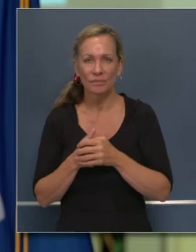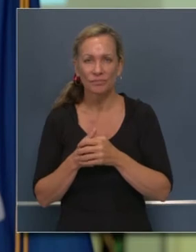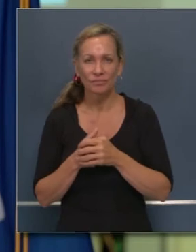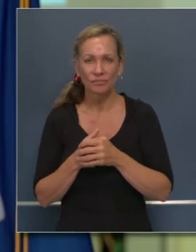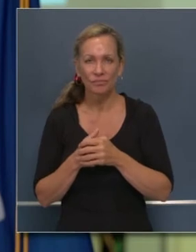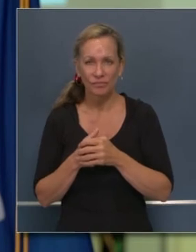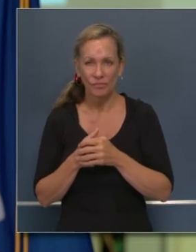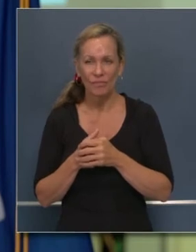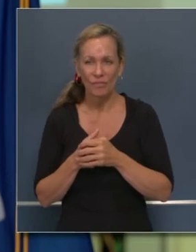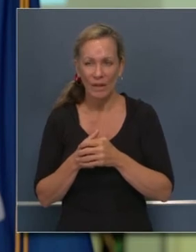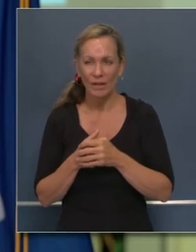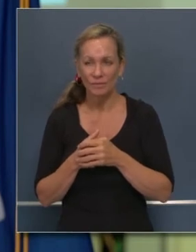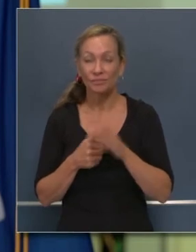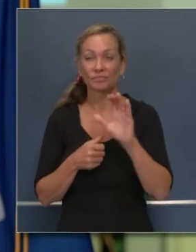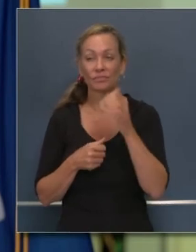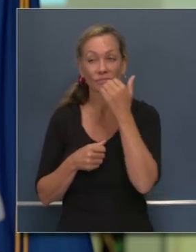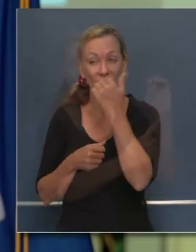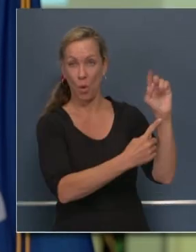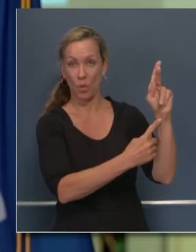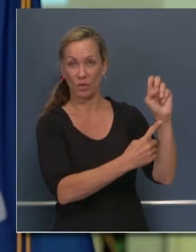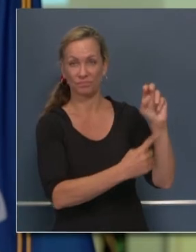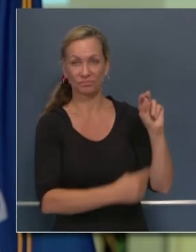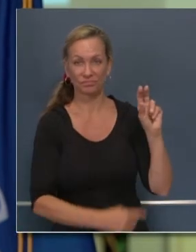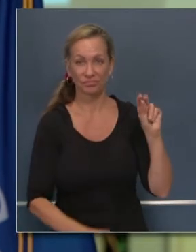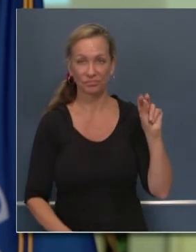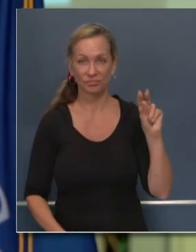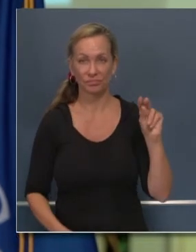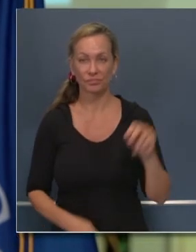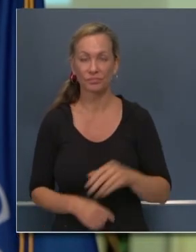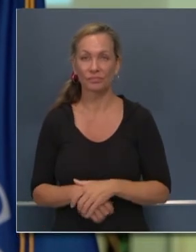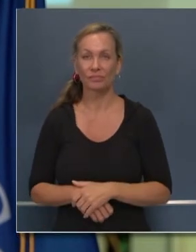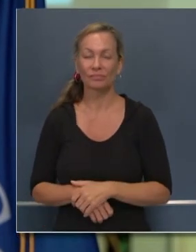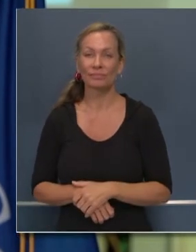de tela, tomando en cuenta la calidad de aire que tenemos.